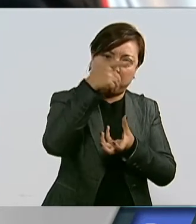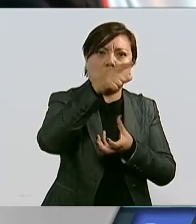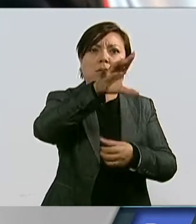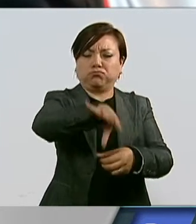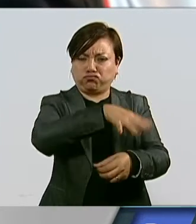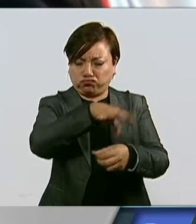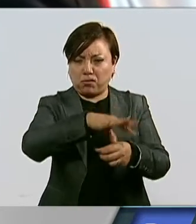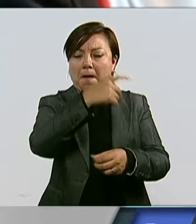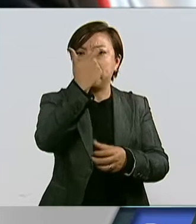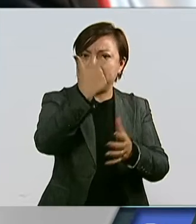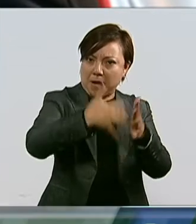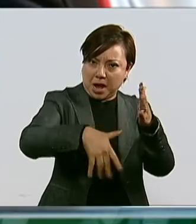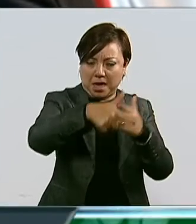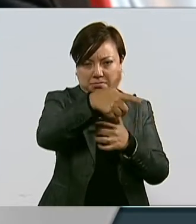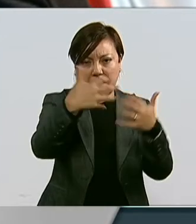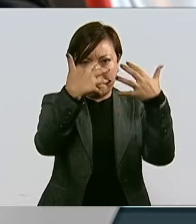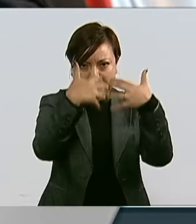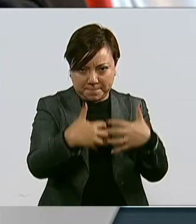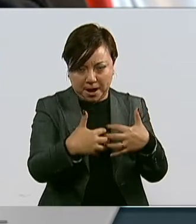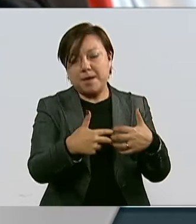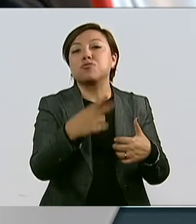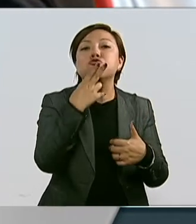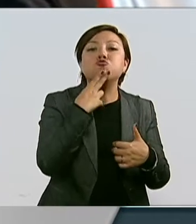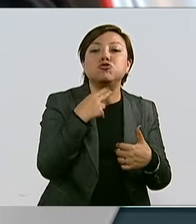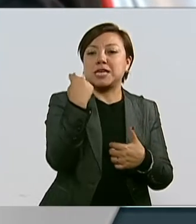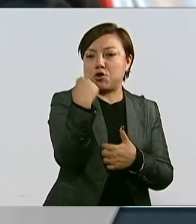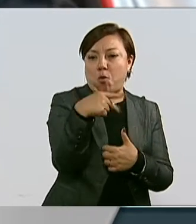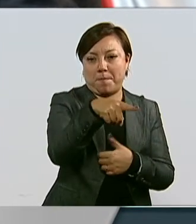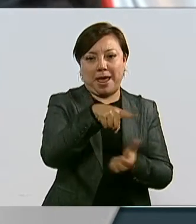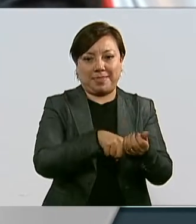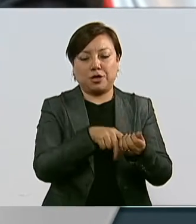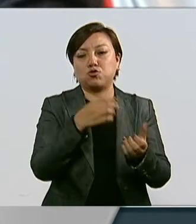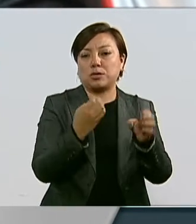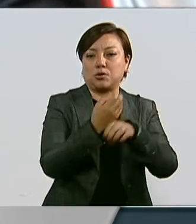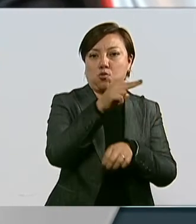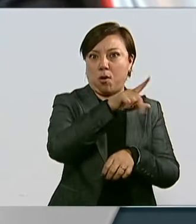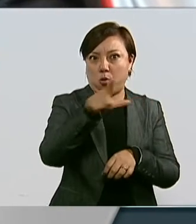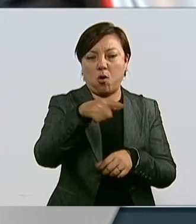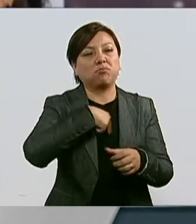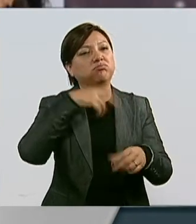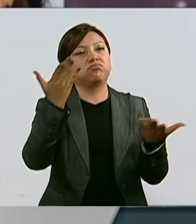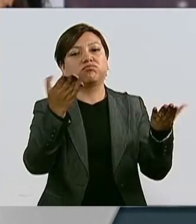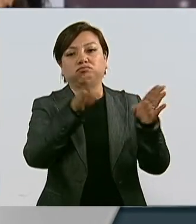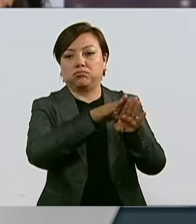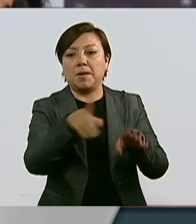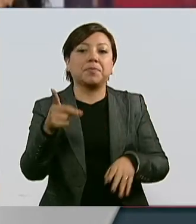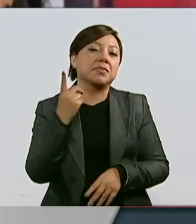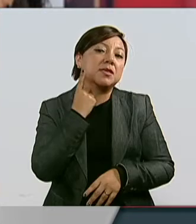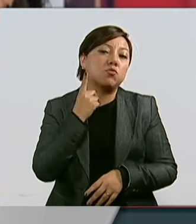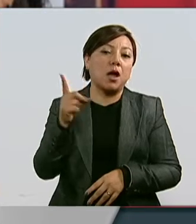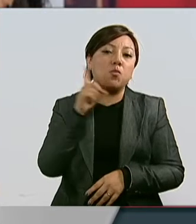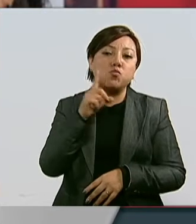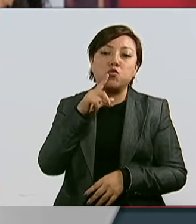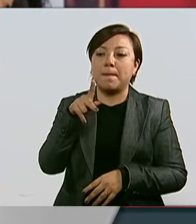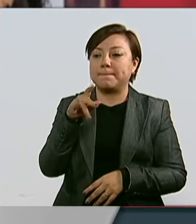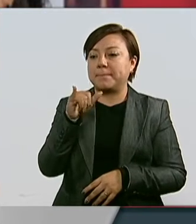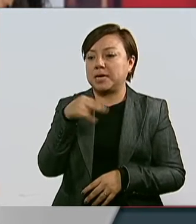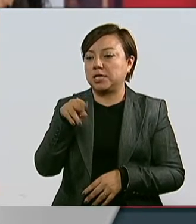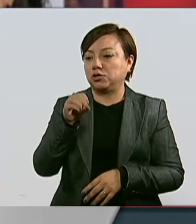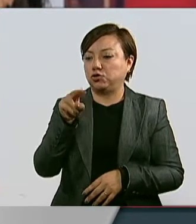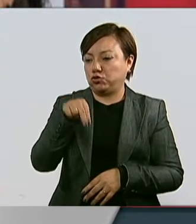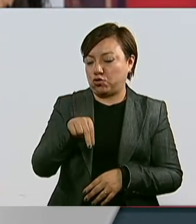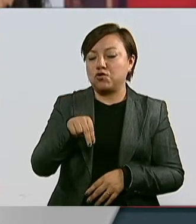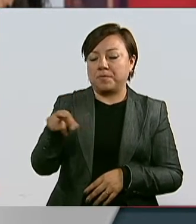barata fue en la planta de los dulces nombres de Nuevo León. La diputada del PRI, Lorena Piñón Rivera, se pronunció porque